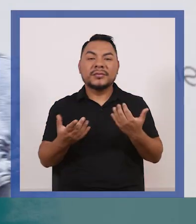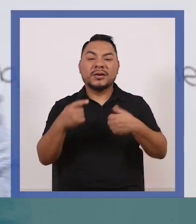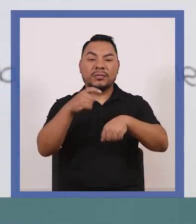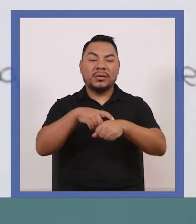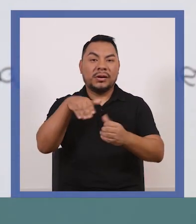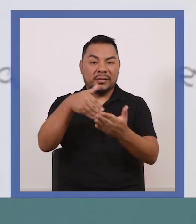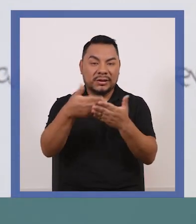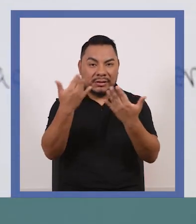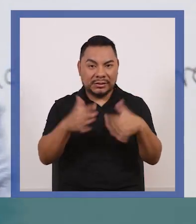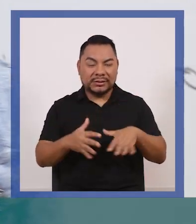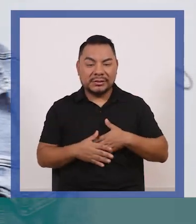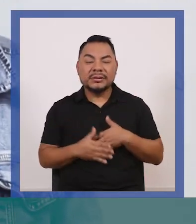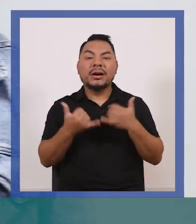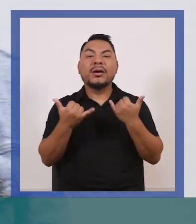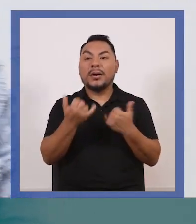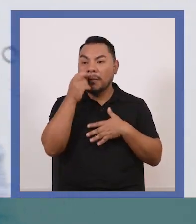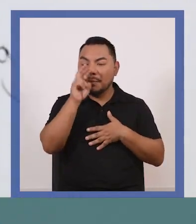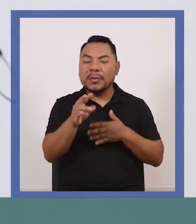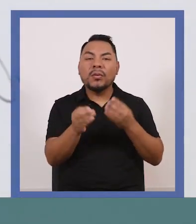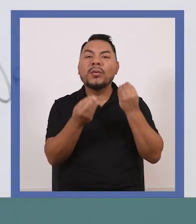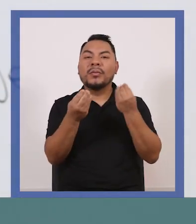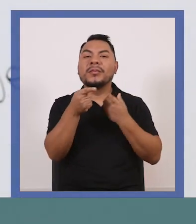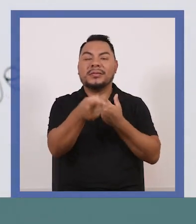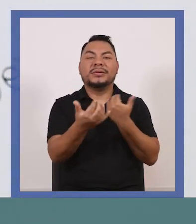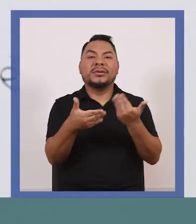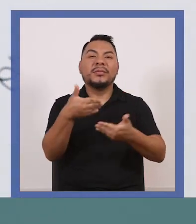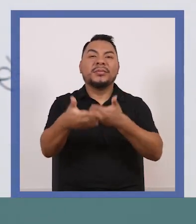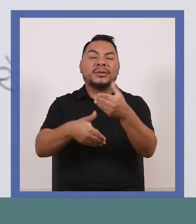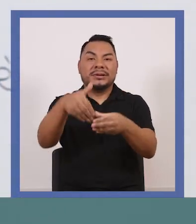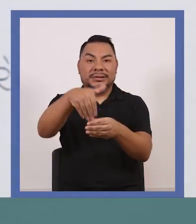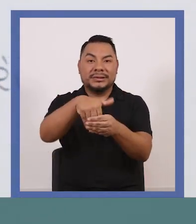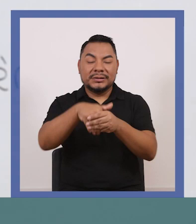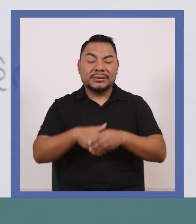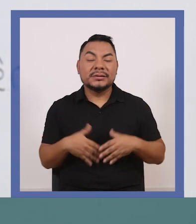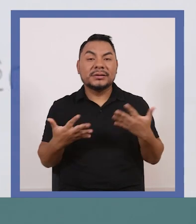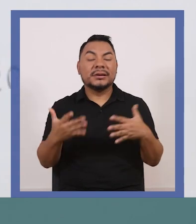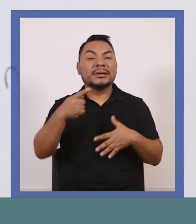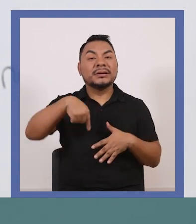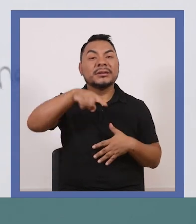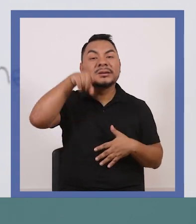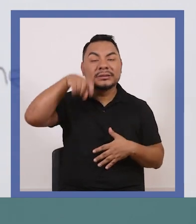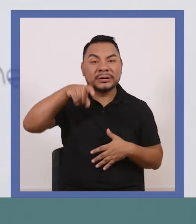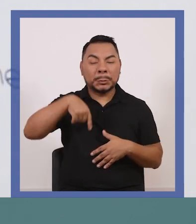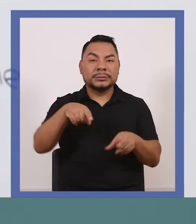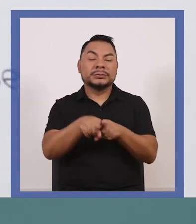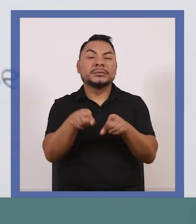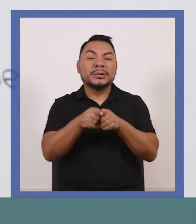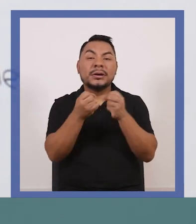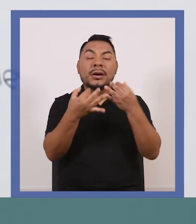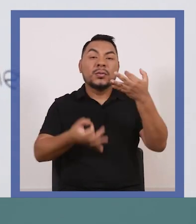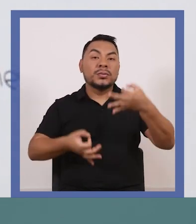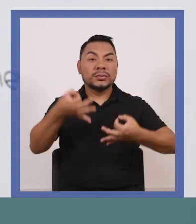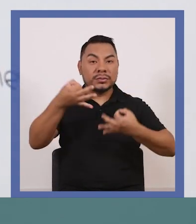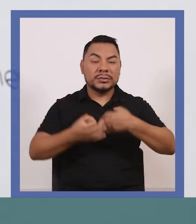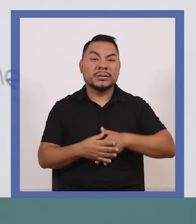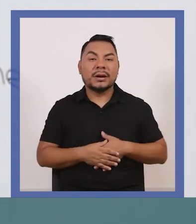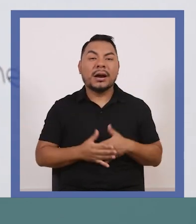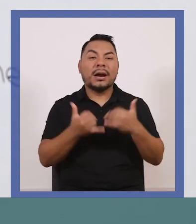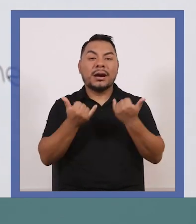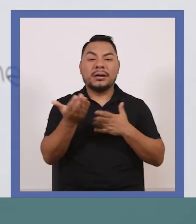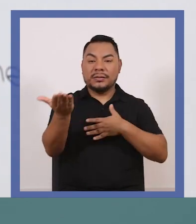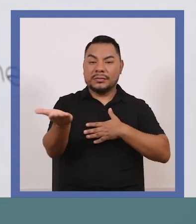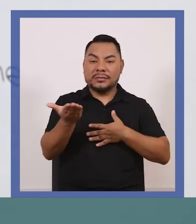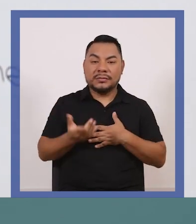El momento ha llegado, Rubí. Vamos a ver qué tal nos ha ido en este proceso electoral, pero como necesitamos también cierta justicia,